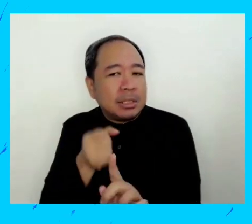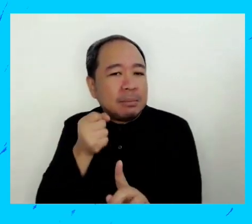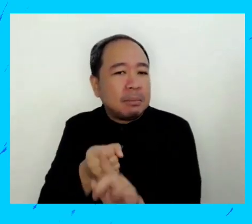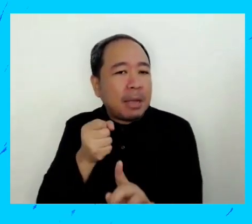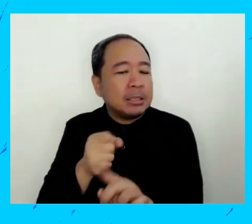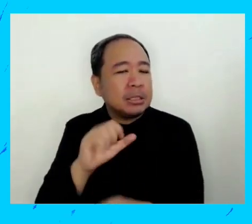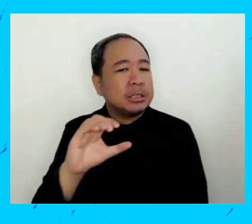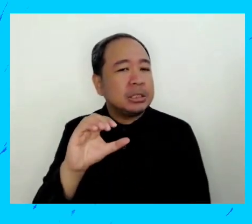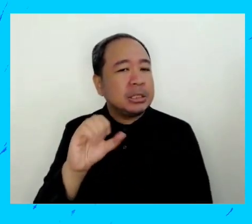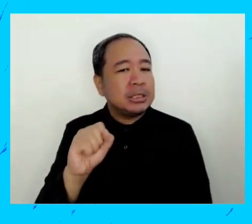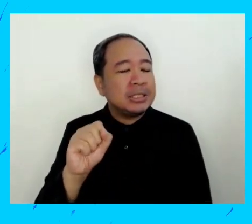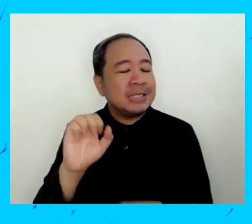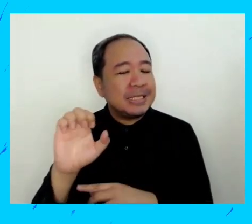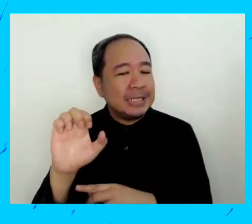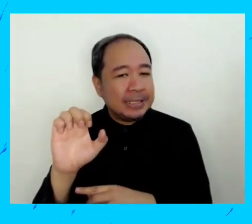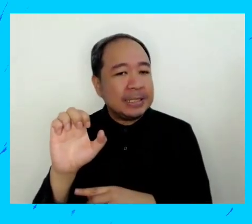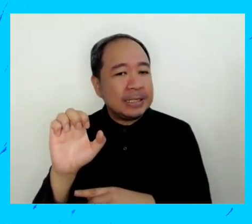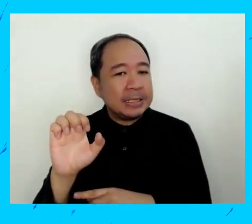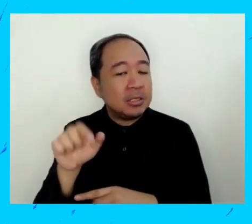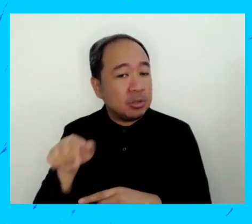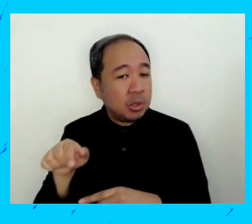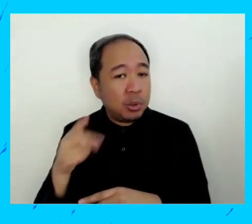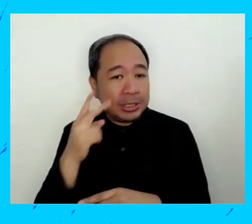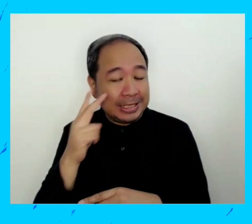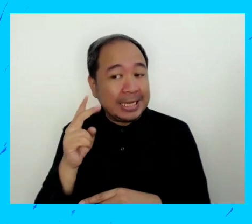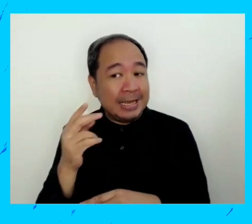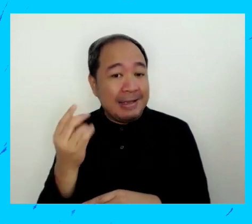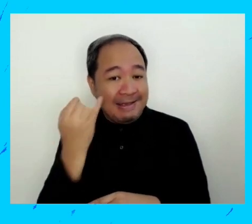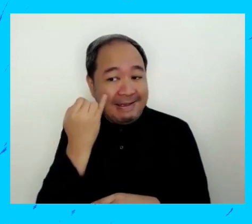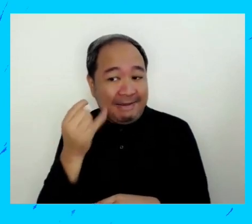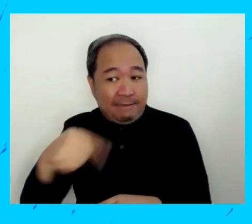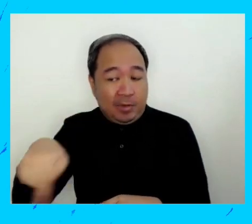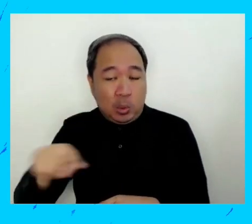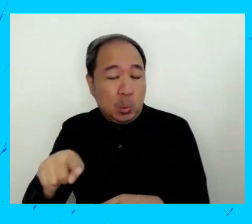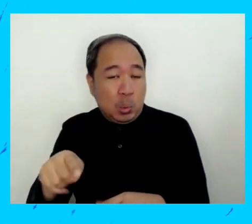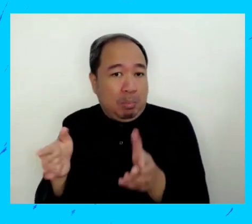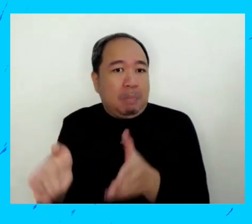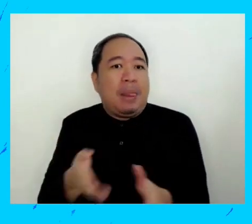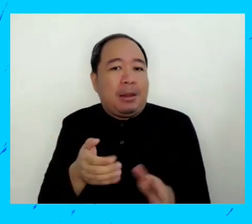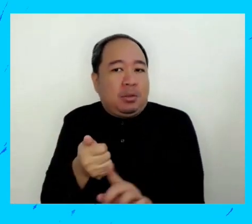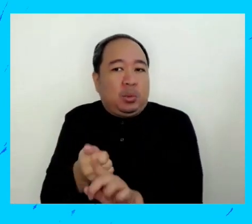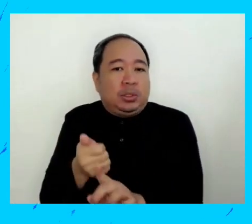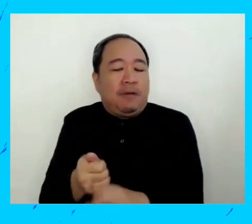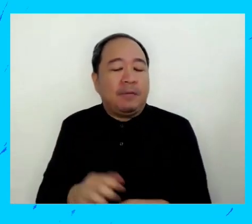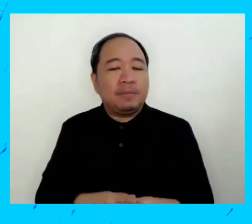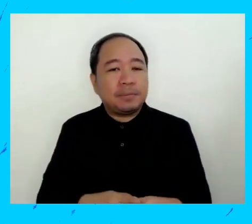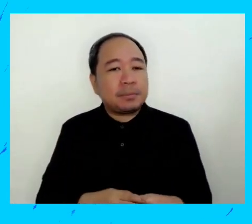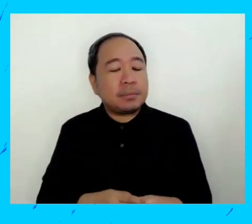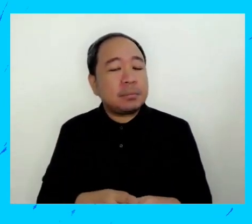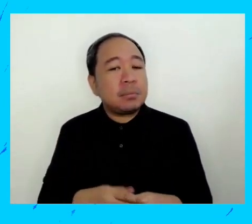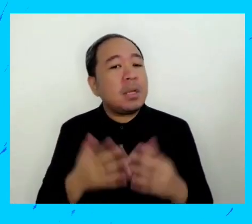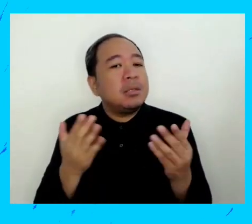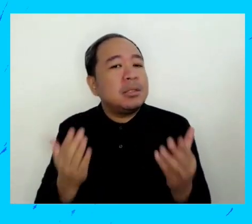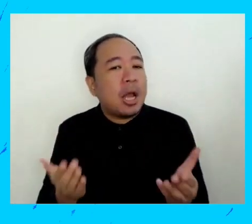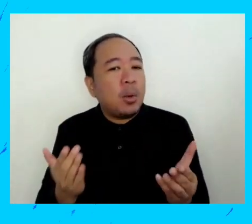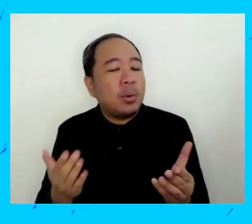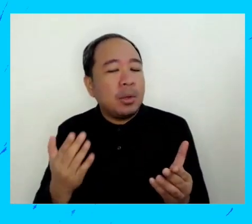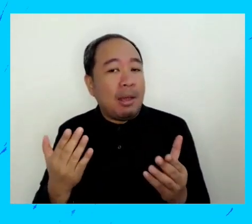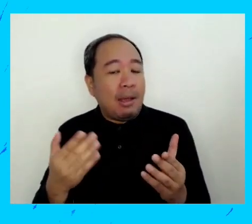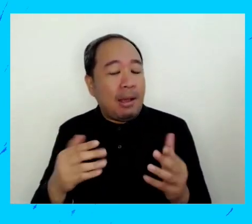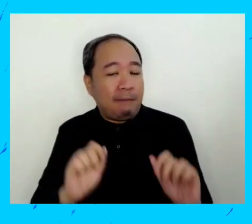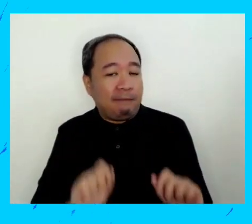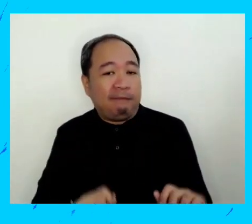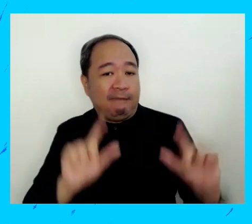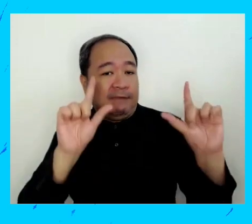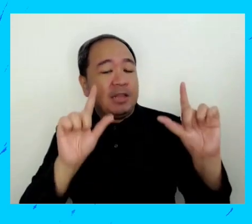y cuáles palabras utilizarían sobre el impacto de la educación sexual si fuera concebida por